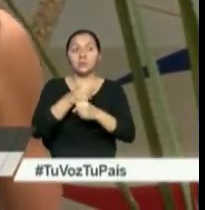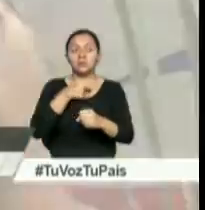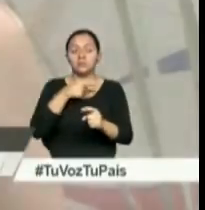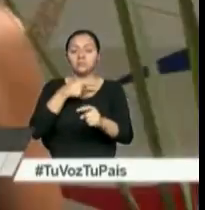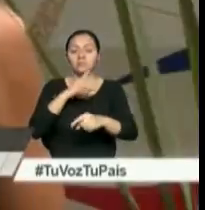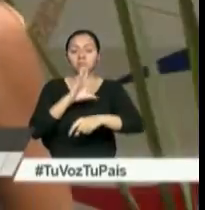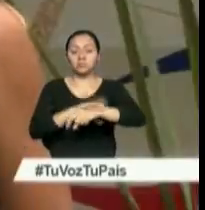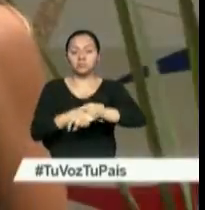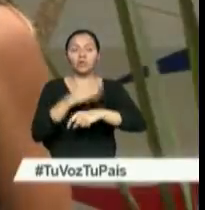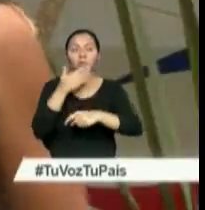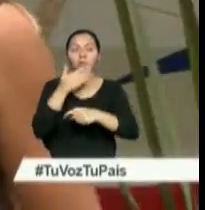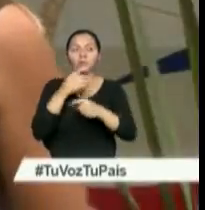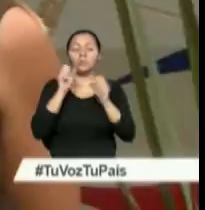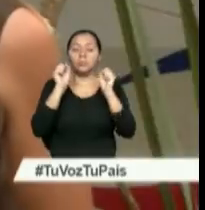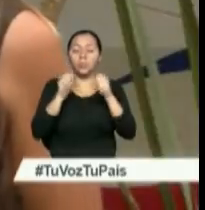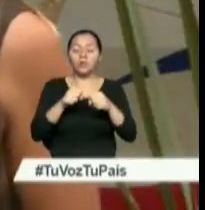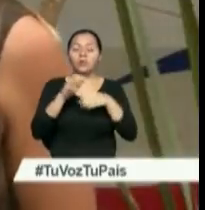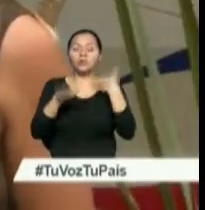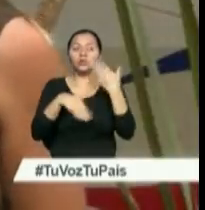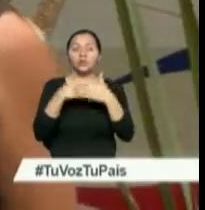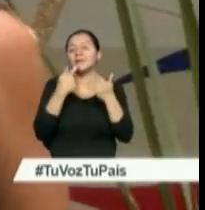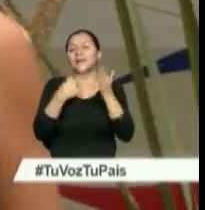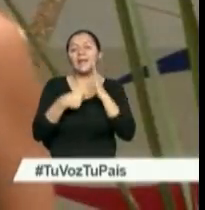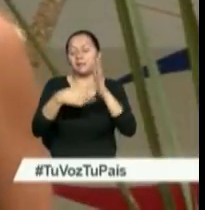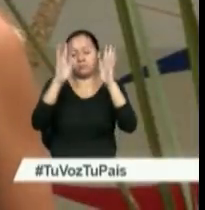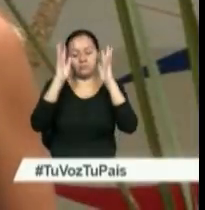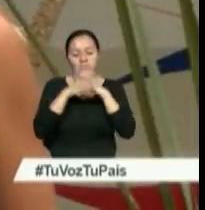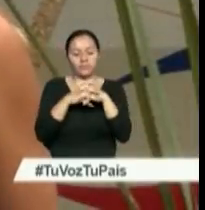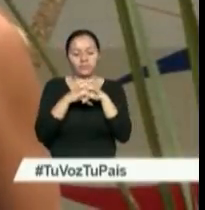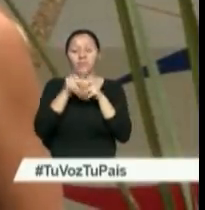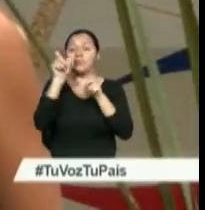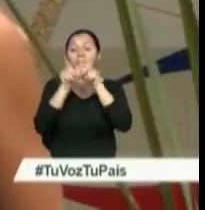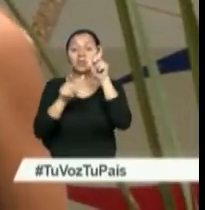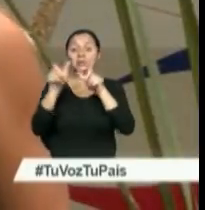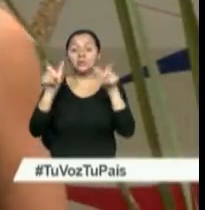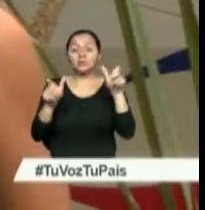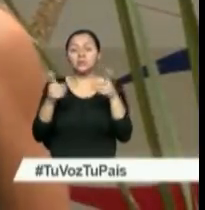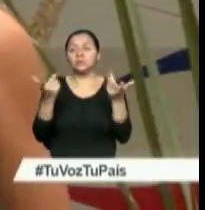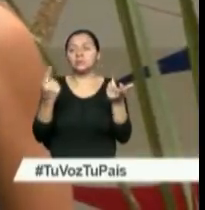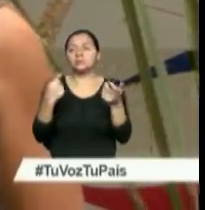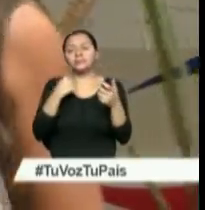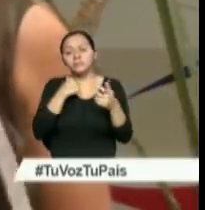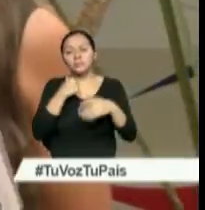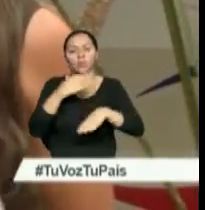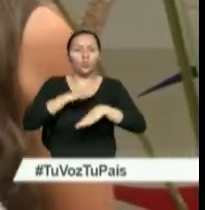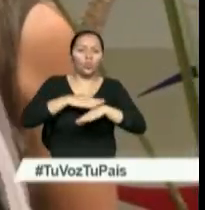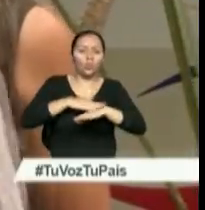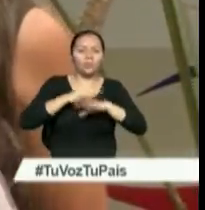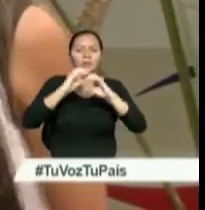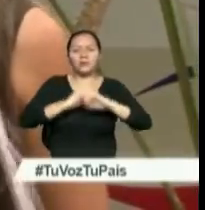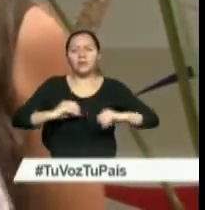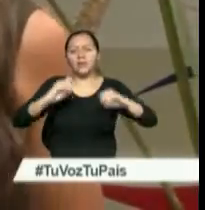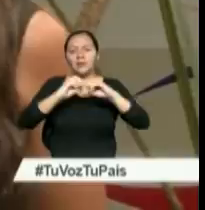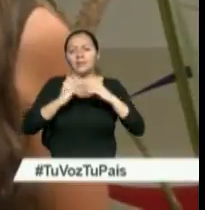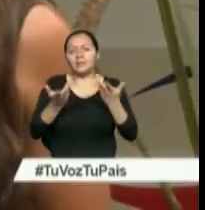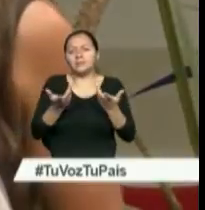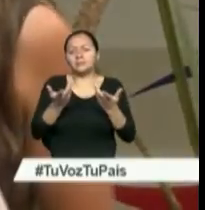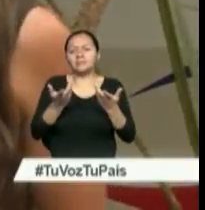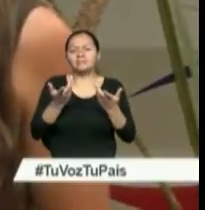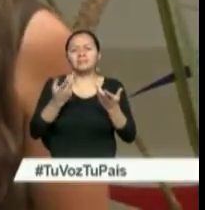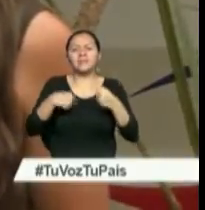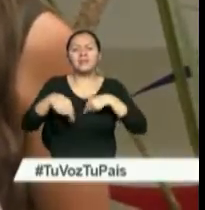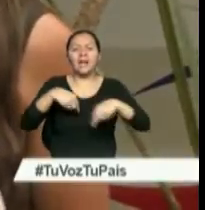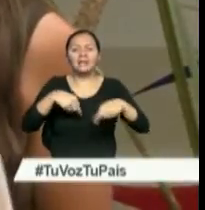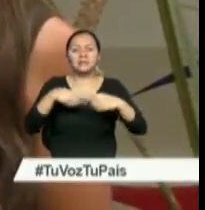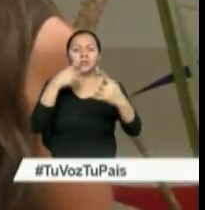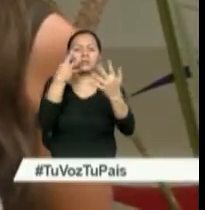electrónicos. Es una fórmula que, por ejemplo, personas que han cometido un delito sin dolo por culpa, por ejemplo, un delito culposo en tránsito, no